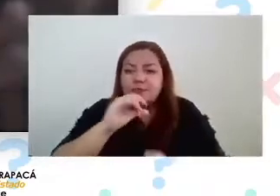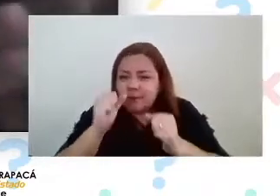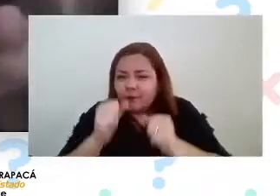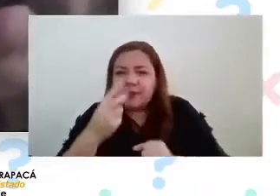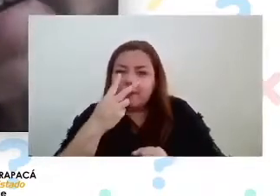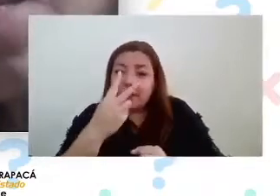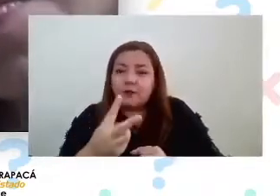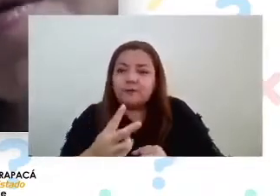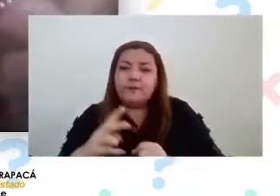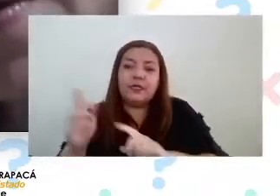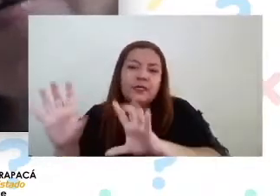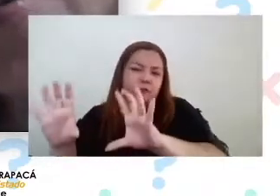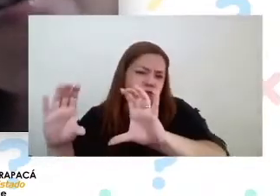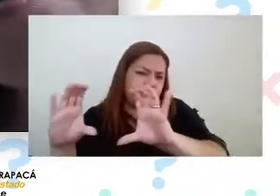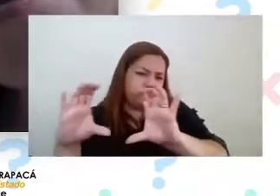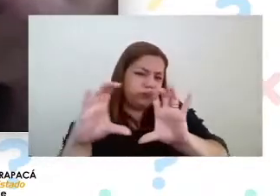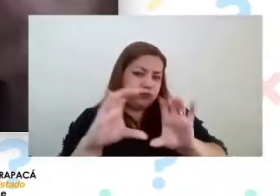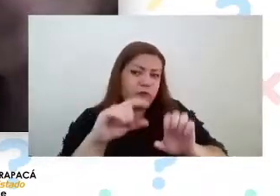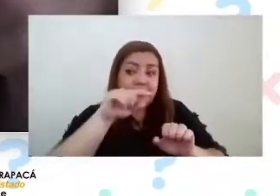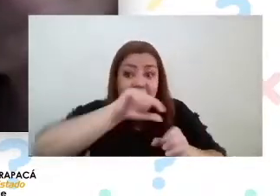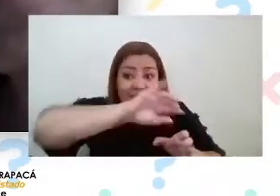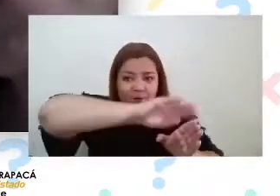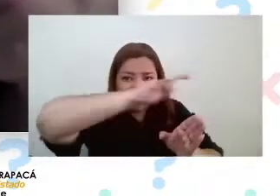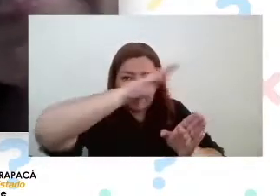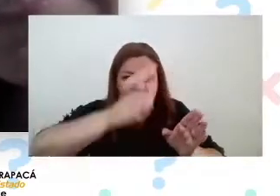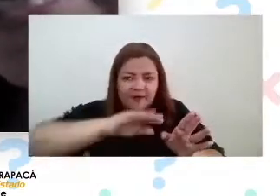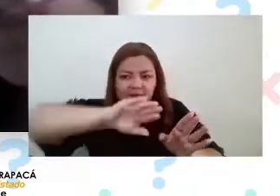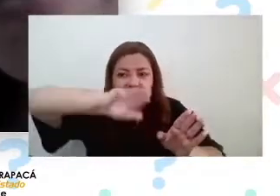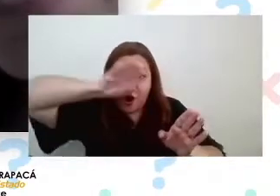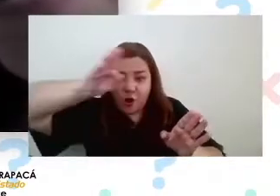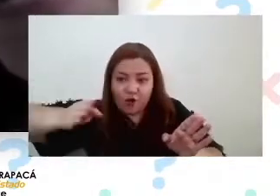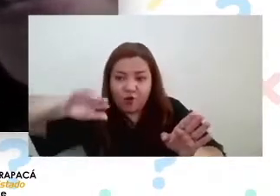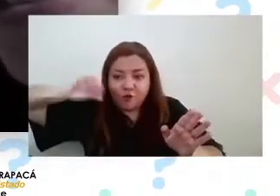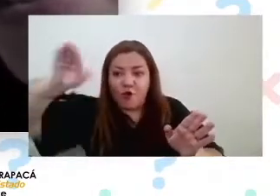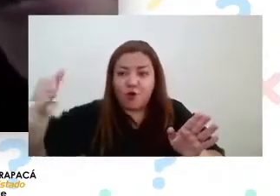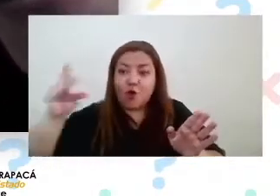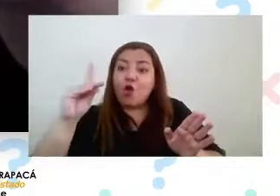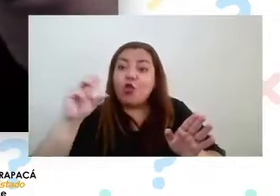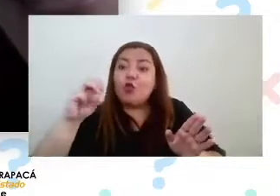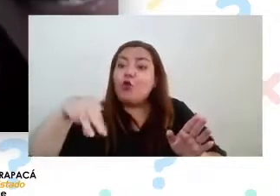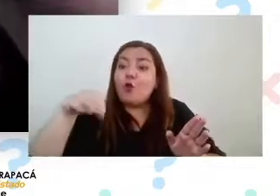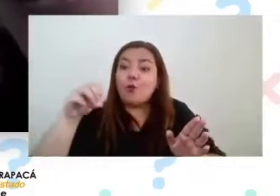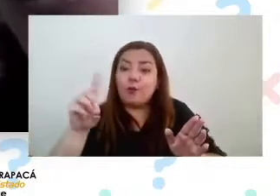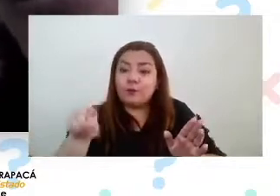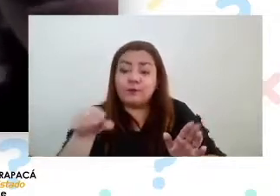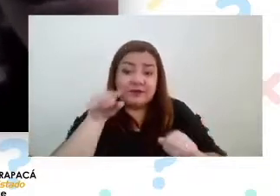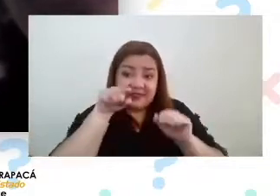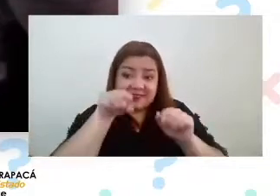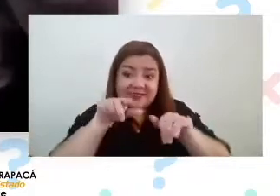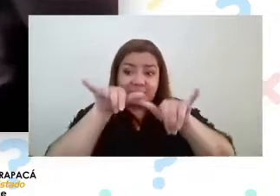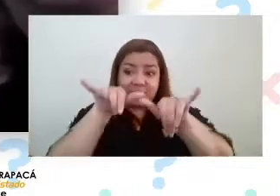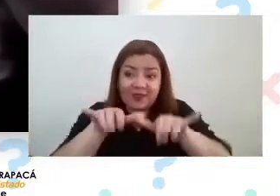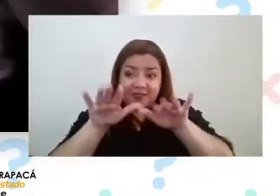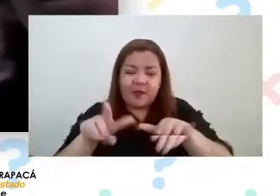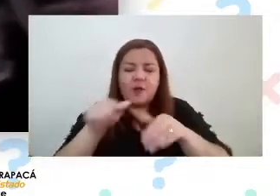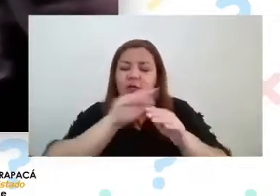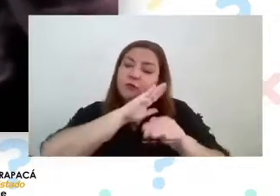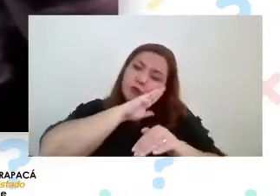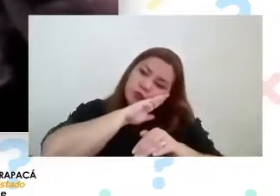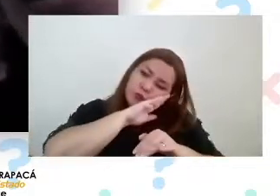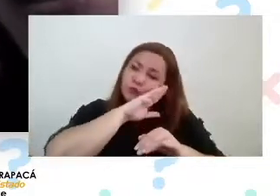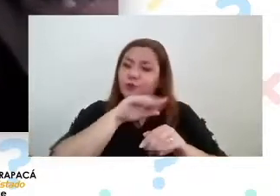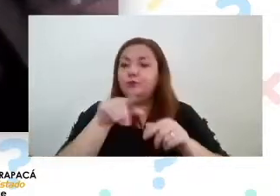podemos ver los tomos. Acá es donde nosotros nos quedamos, esos son dormitorios,